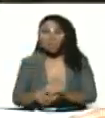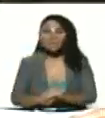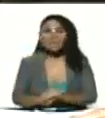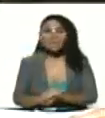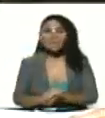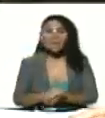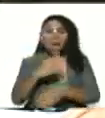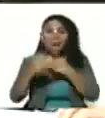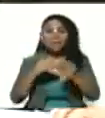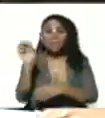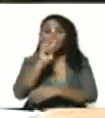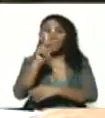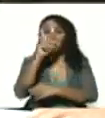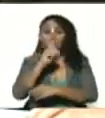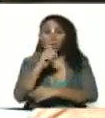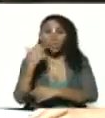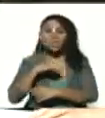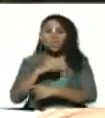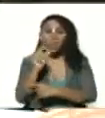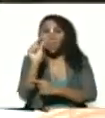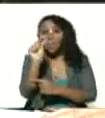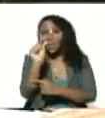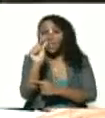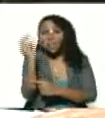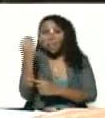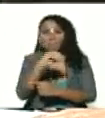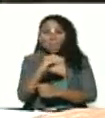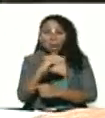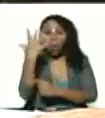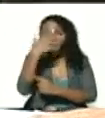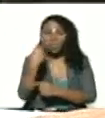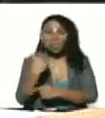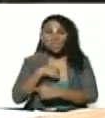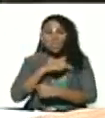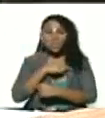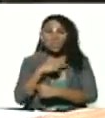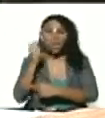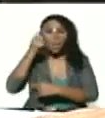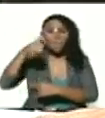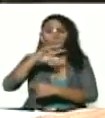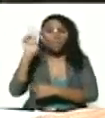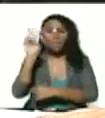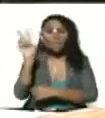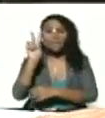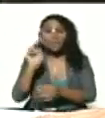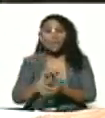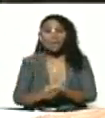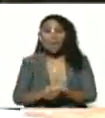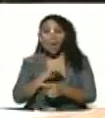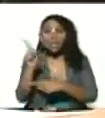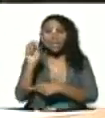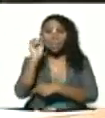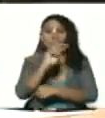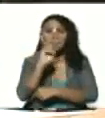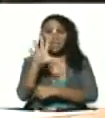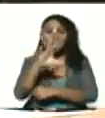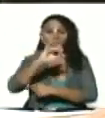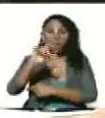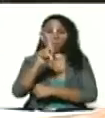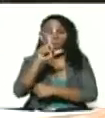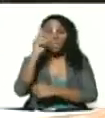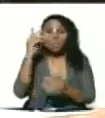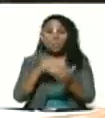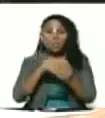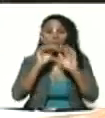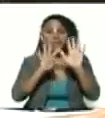hace 22 años éramos un poquito más jóvenes. Y el pueblo de Venezuela, aquel 25 de julio de